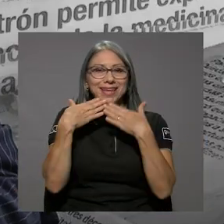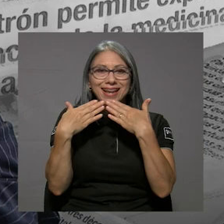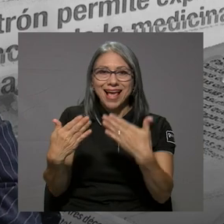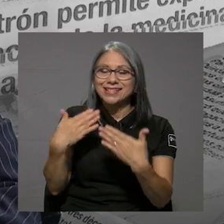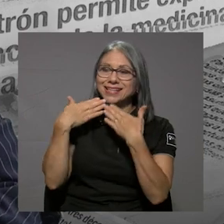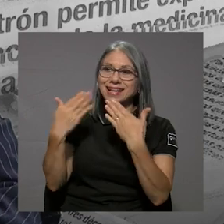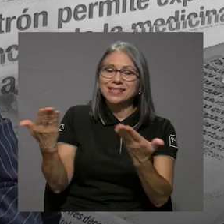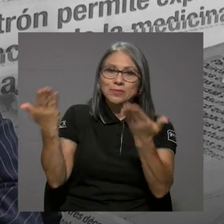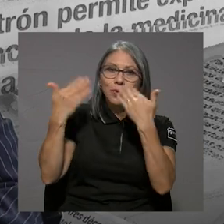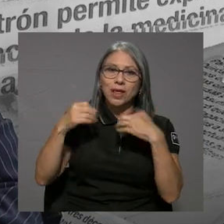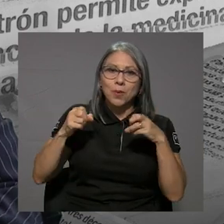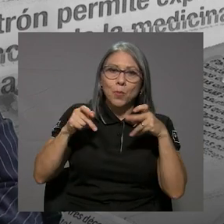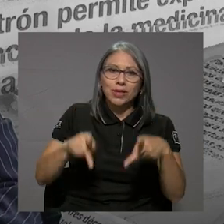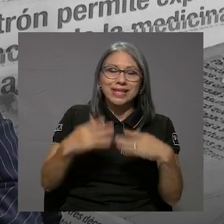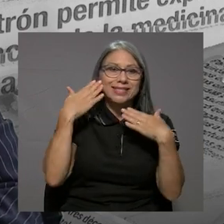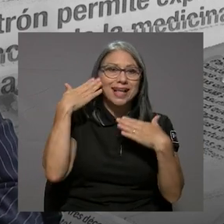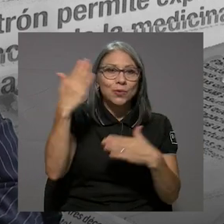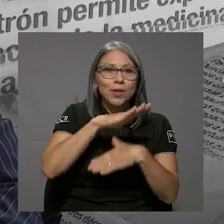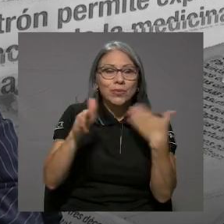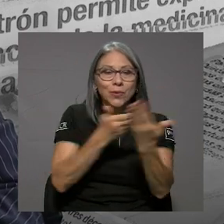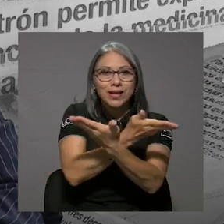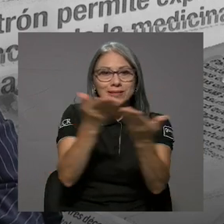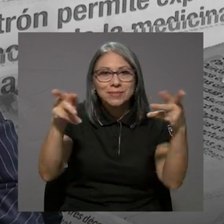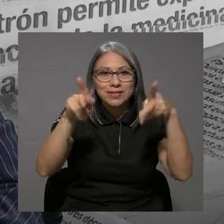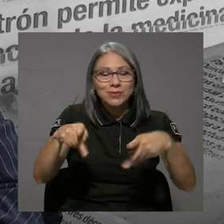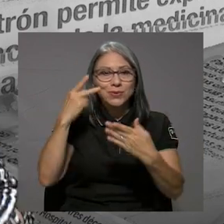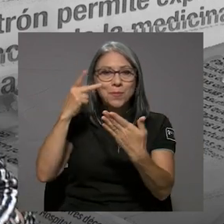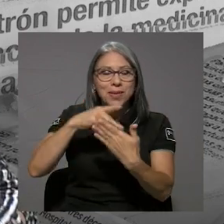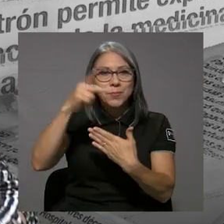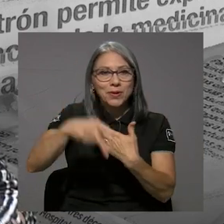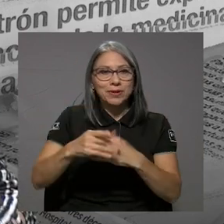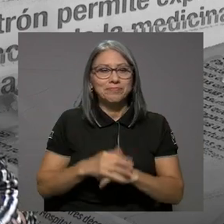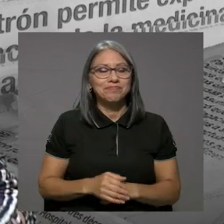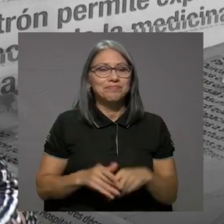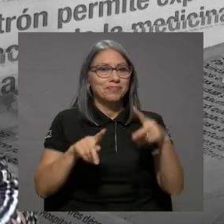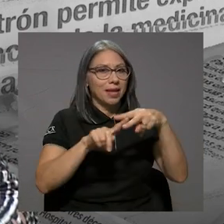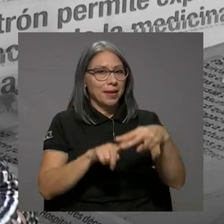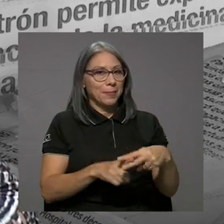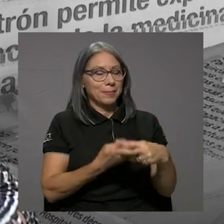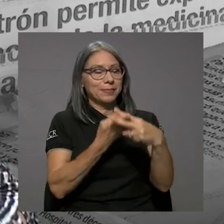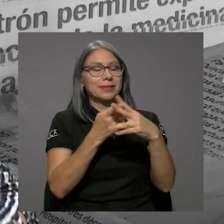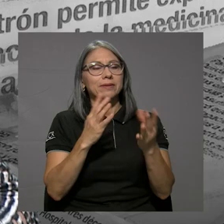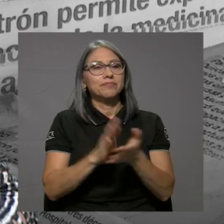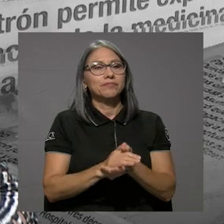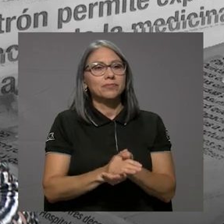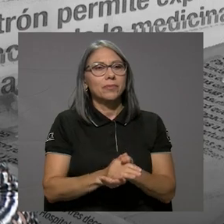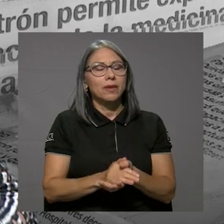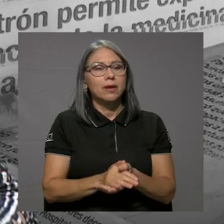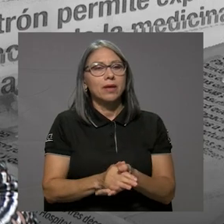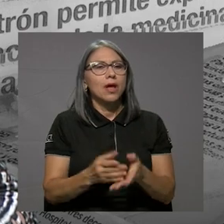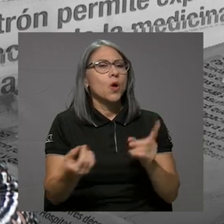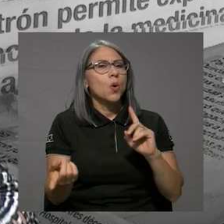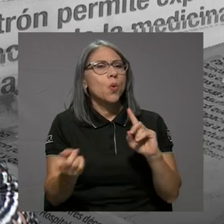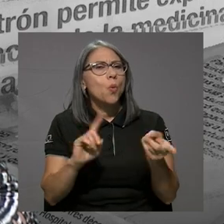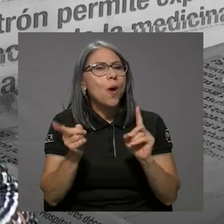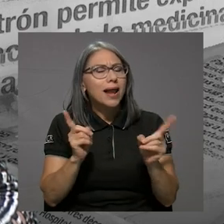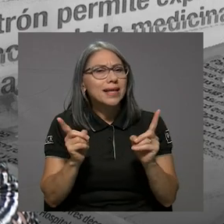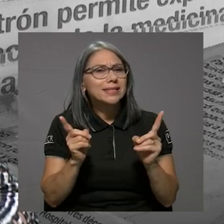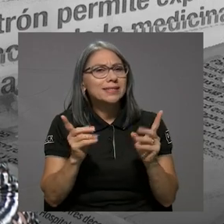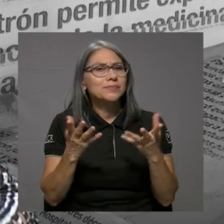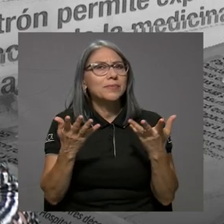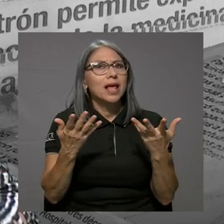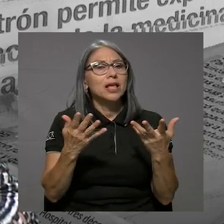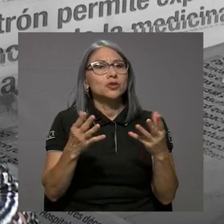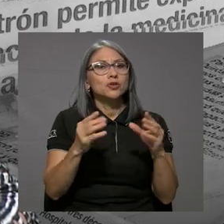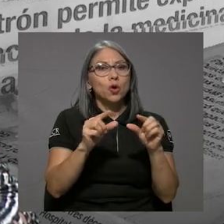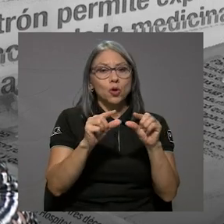y un saludo a todos los que estén viendo el programa. Mire, para empezar con el punto, ¿cuáles son los actores que tienen